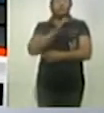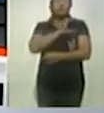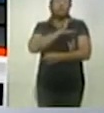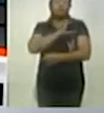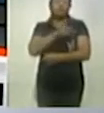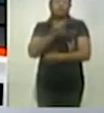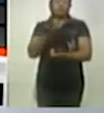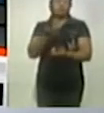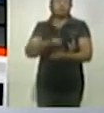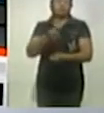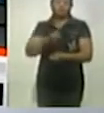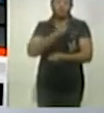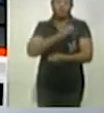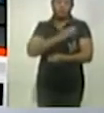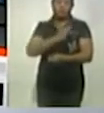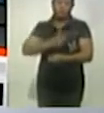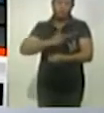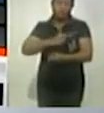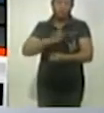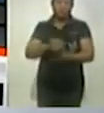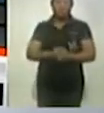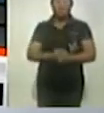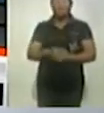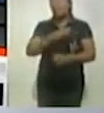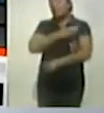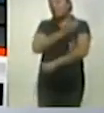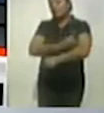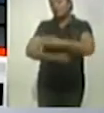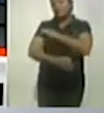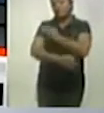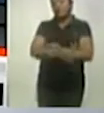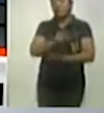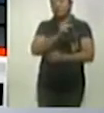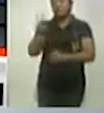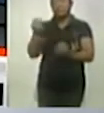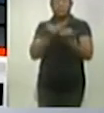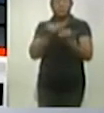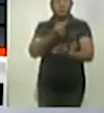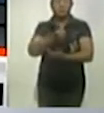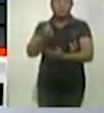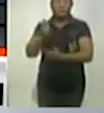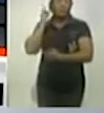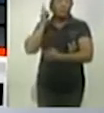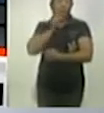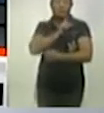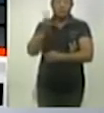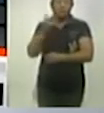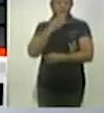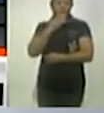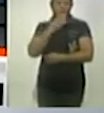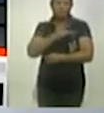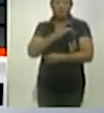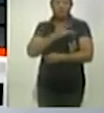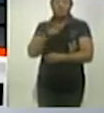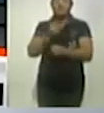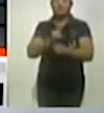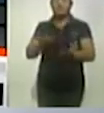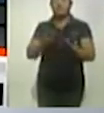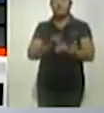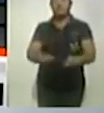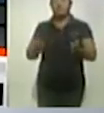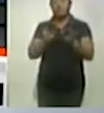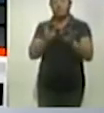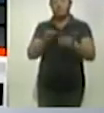buenas tardes. Buenas tardes, Pepe, un gusto saludarte, por supuesto, saludar al auditorio, esperando se encuentre muy bien. Ya lo decías, tu información muy importante, también